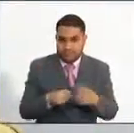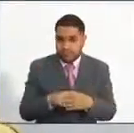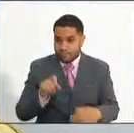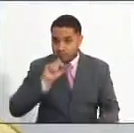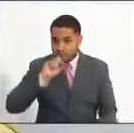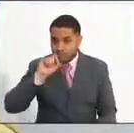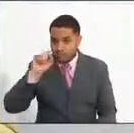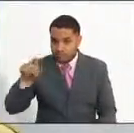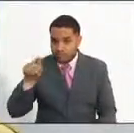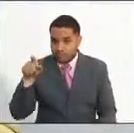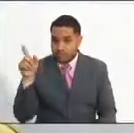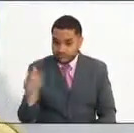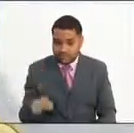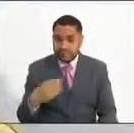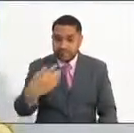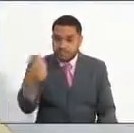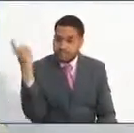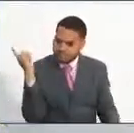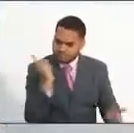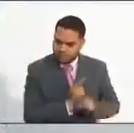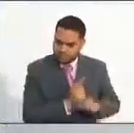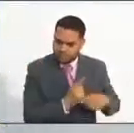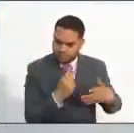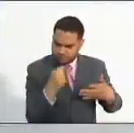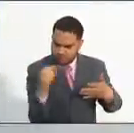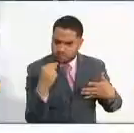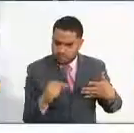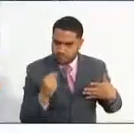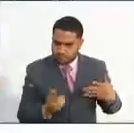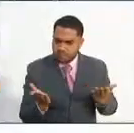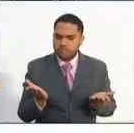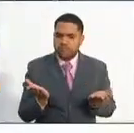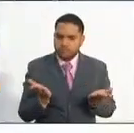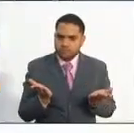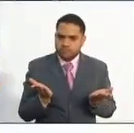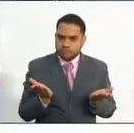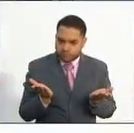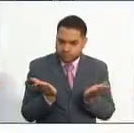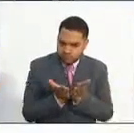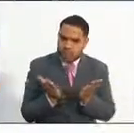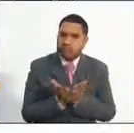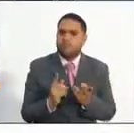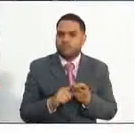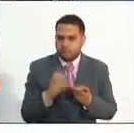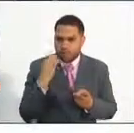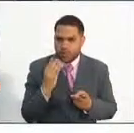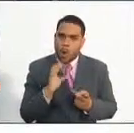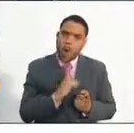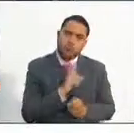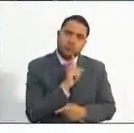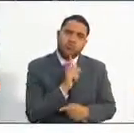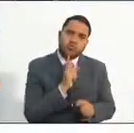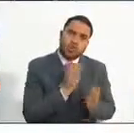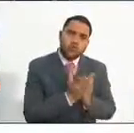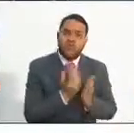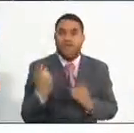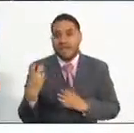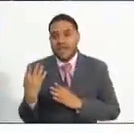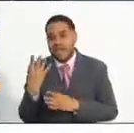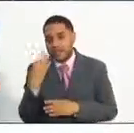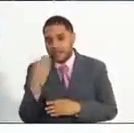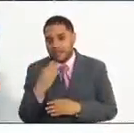cumplir los requisitos de estudio y experiencia para participar en el concurso o solo uno de ellos? Bueno,